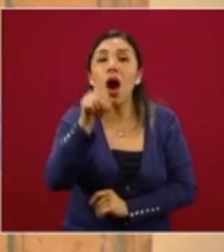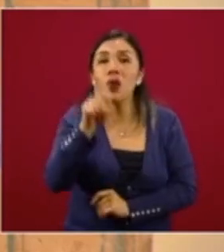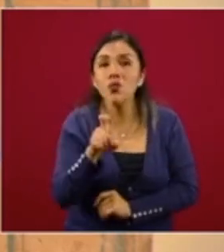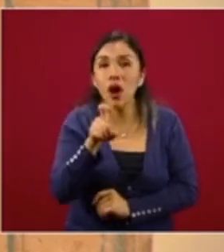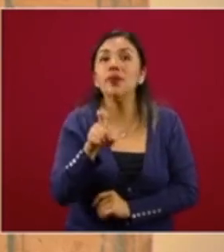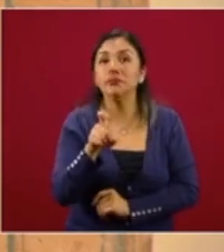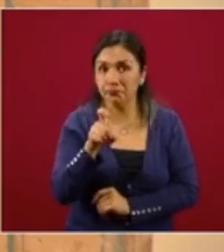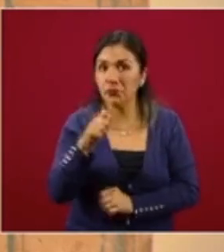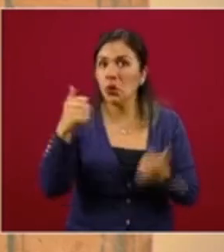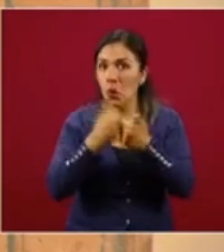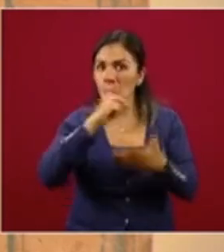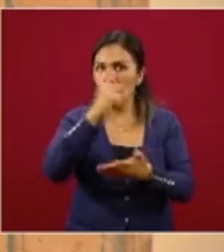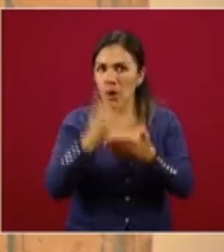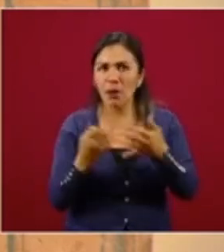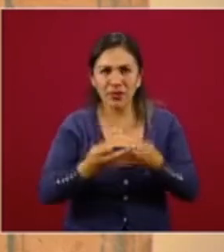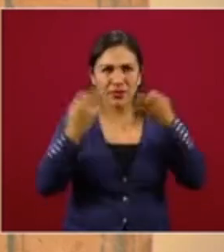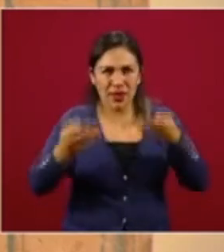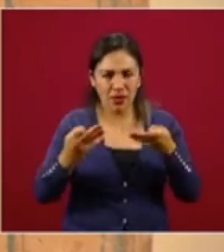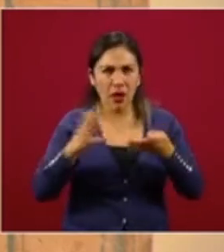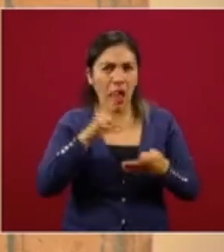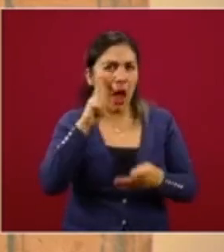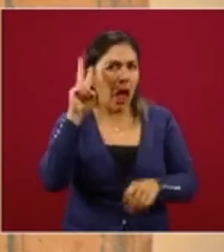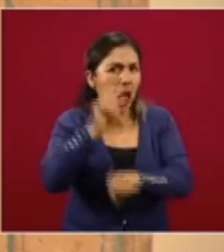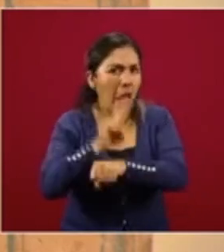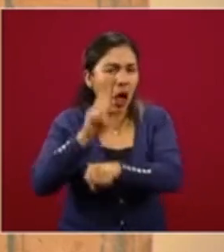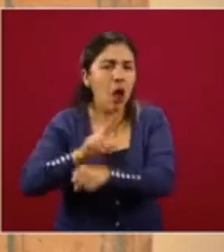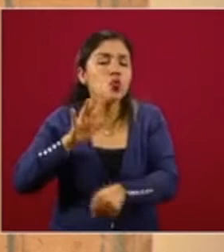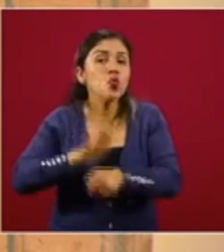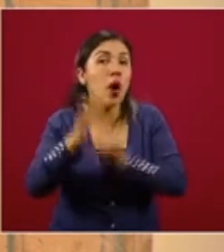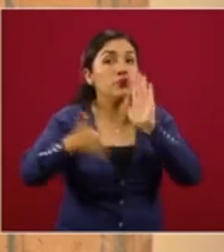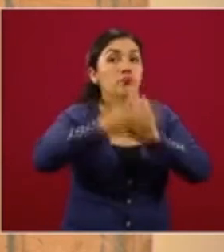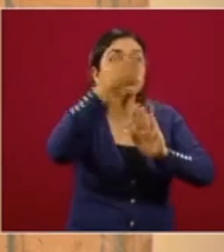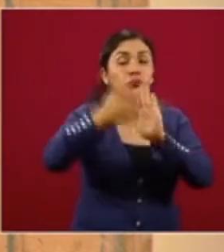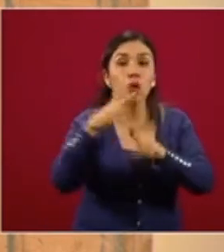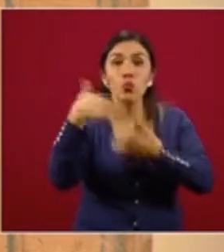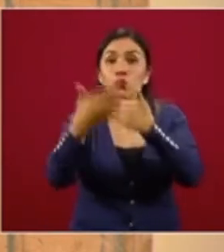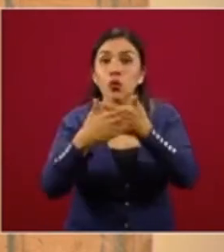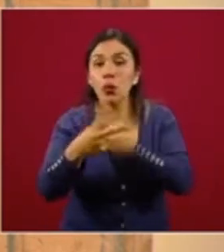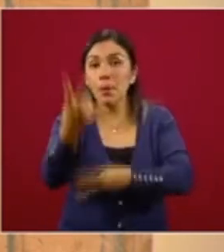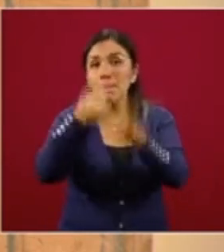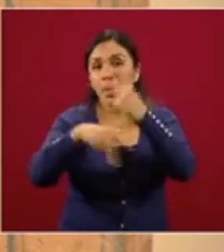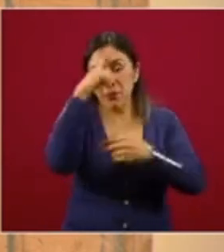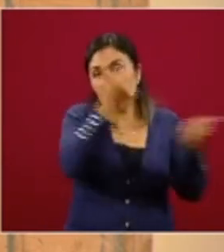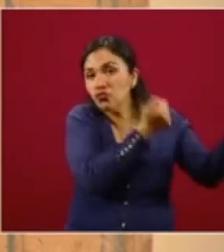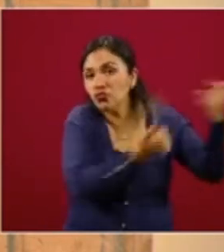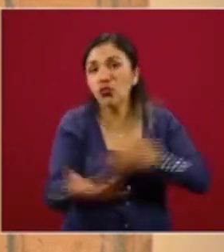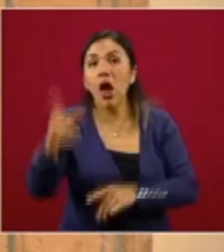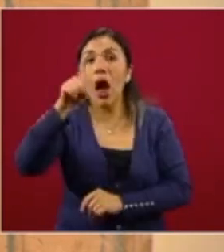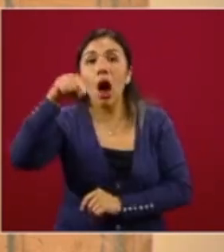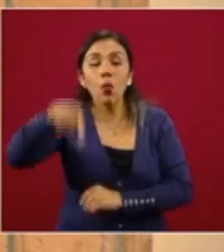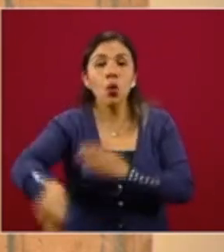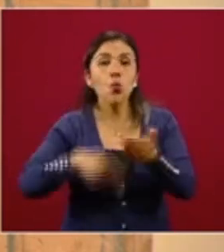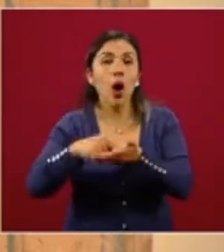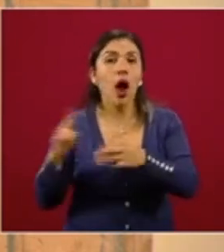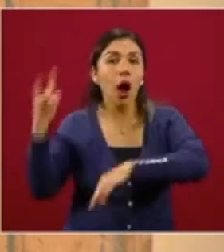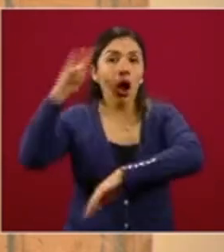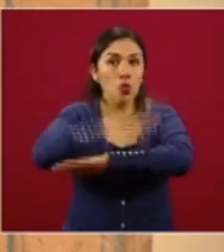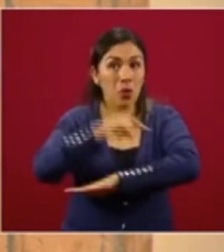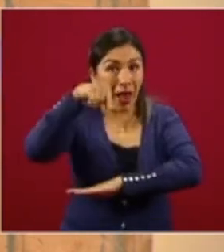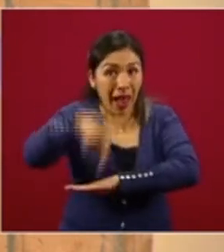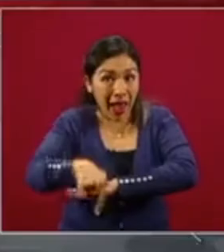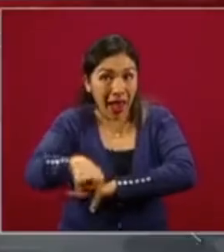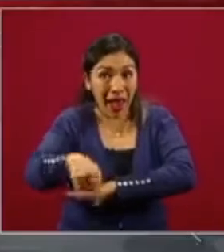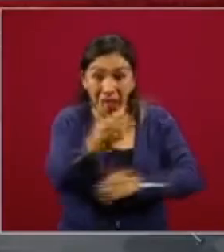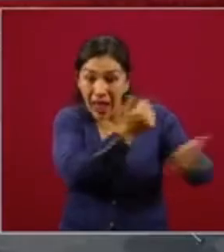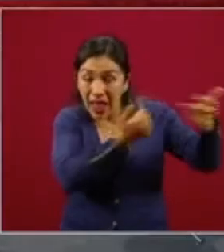En el programa territorial operativo se consideran las obras que van a venir a surtir agua al aeropuerto y cómo esas obras van a traer